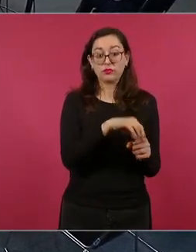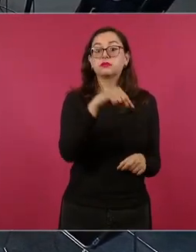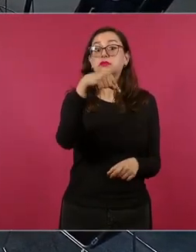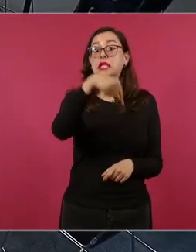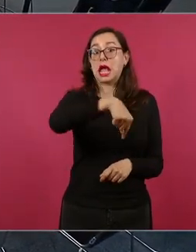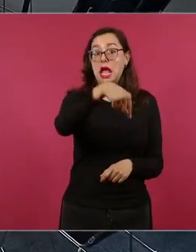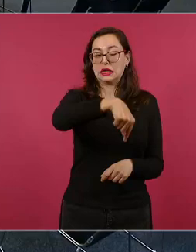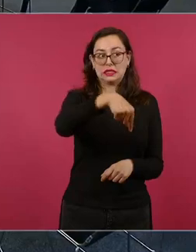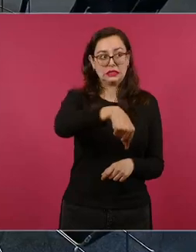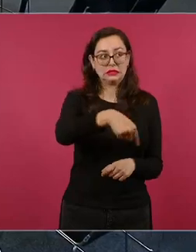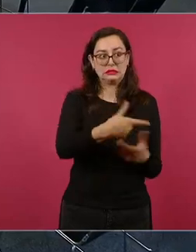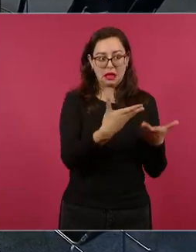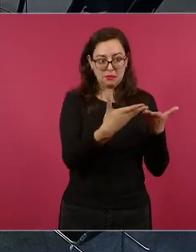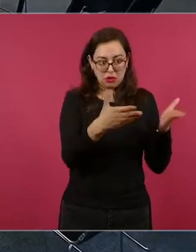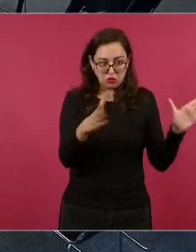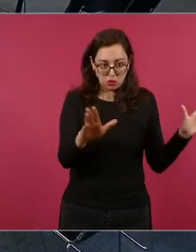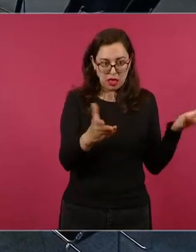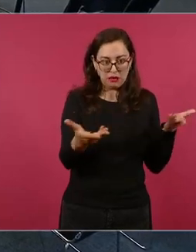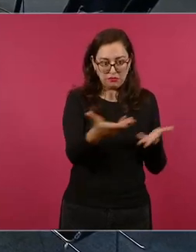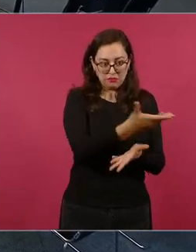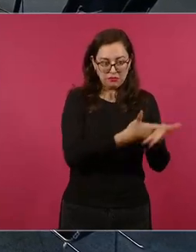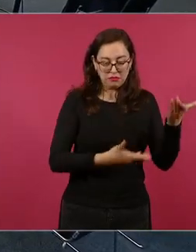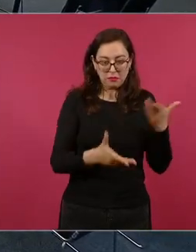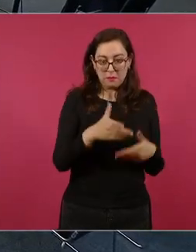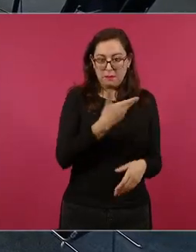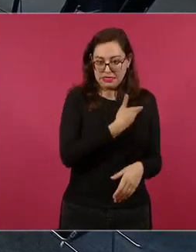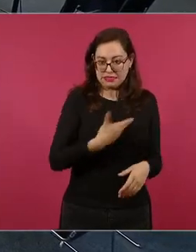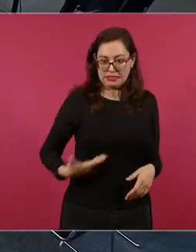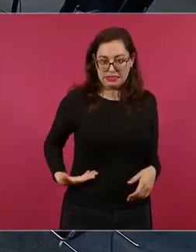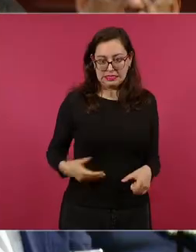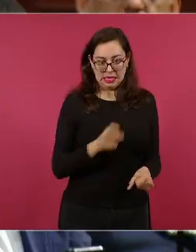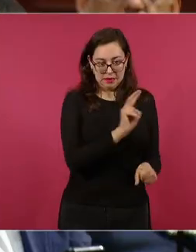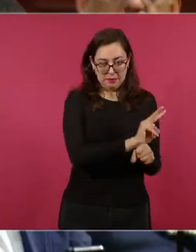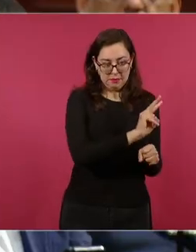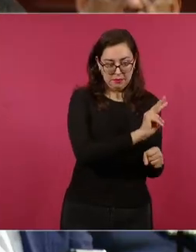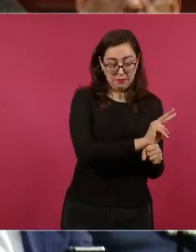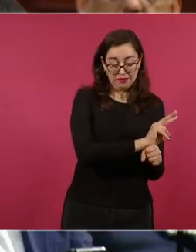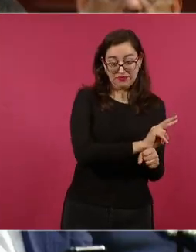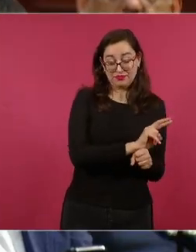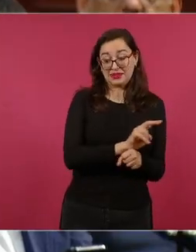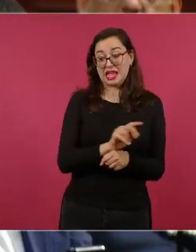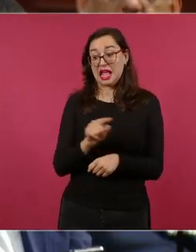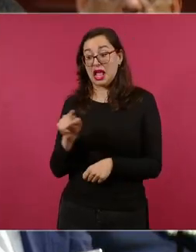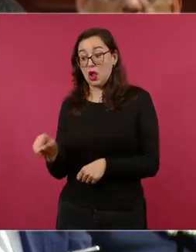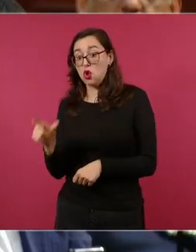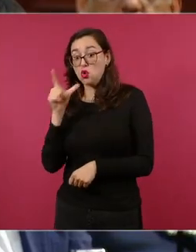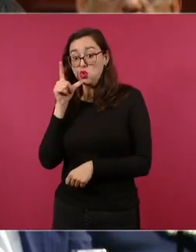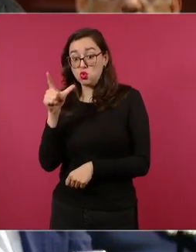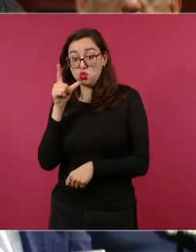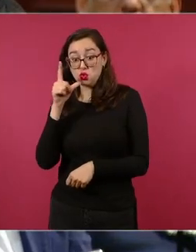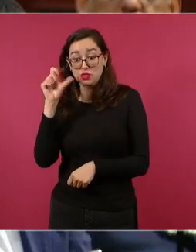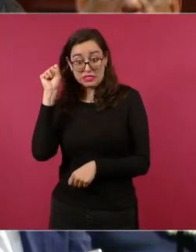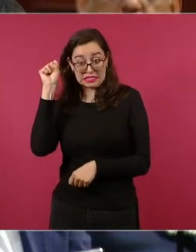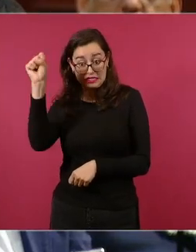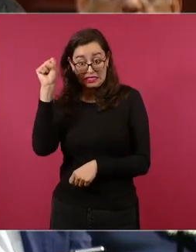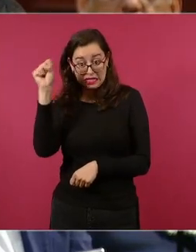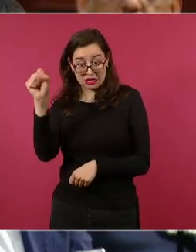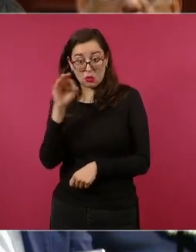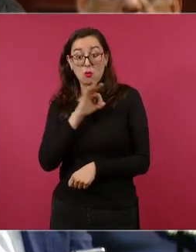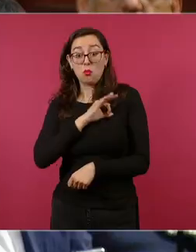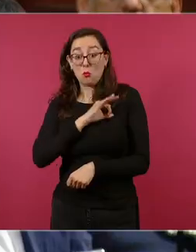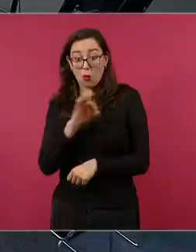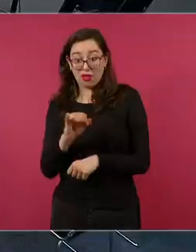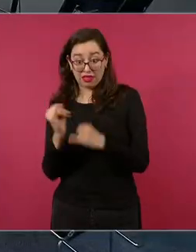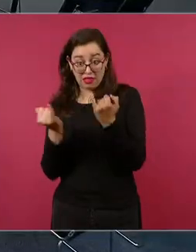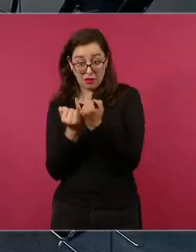ellos preguntan si pudiera haber una apertura igual para que expongan los que están participando los que aspiran estos